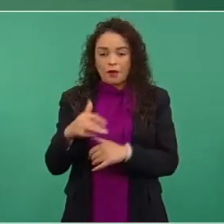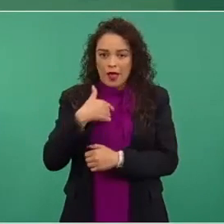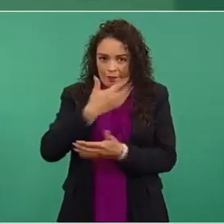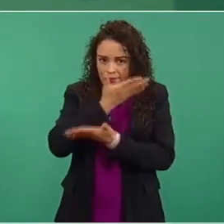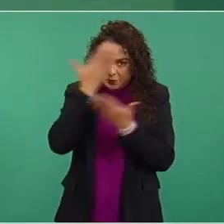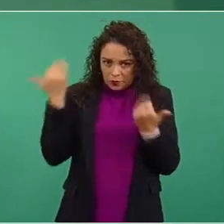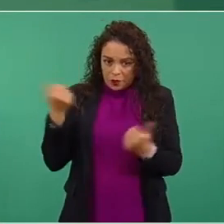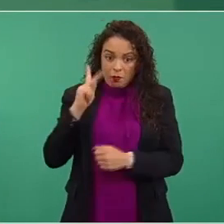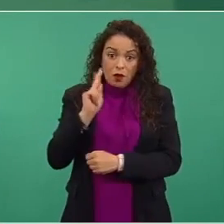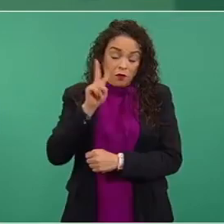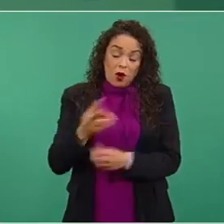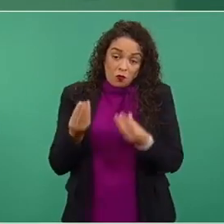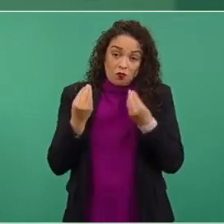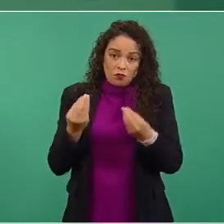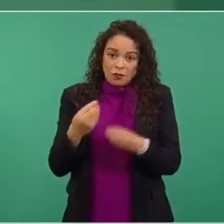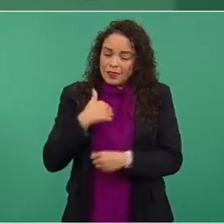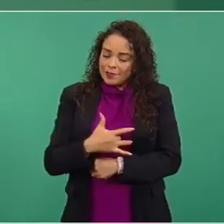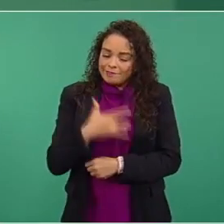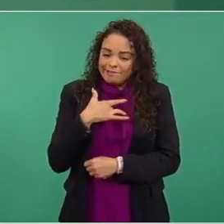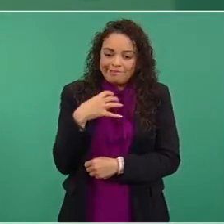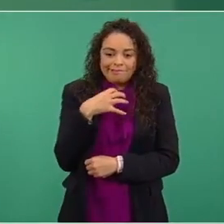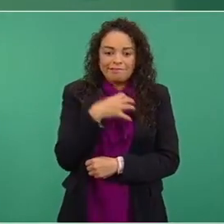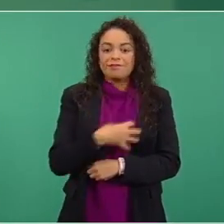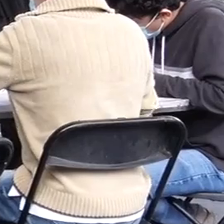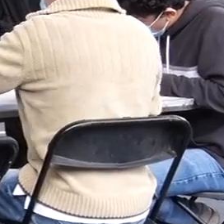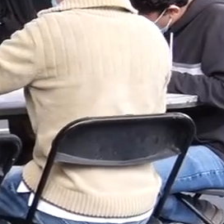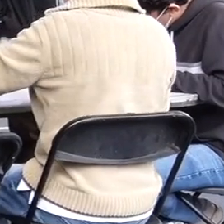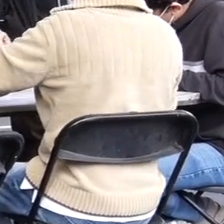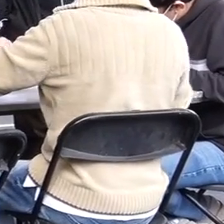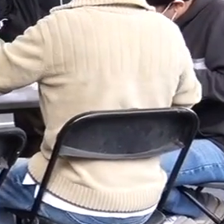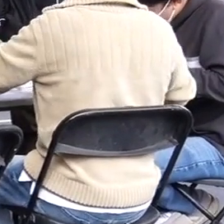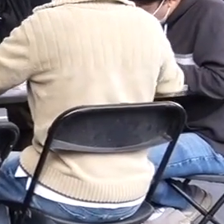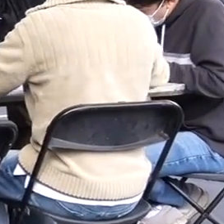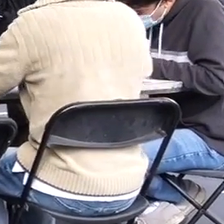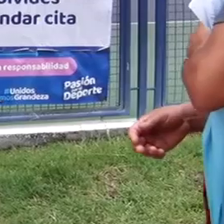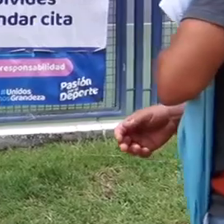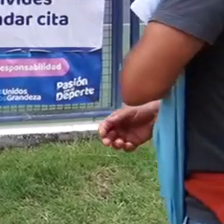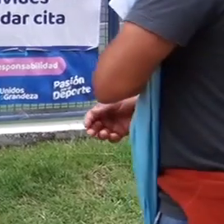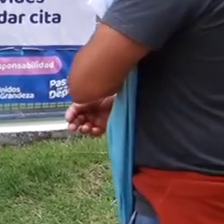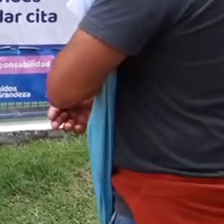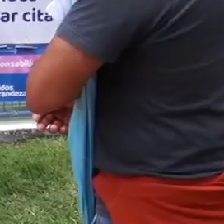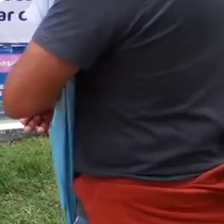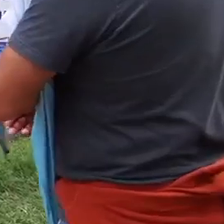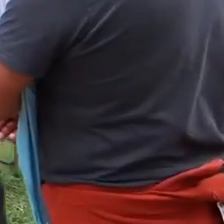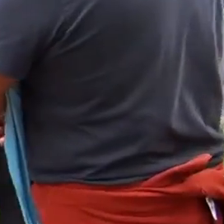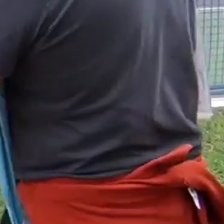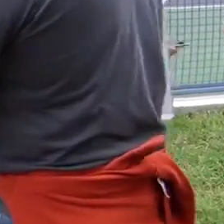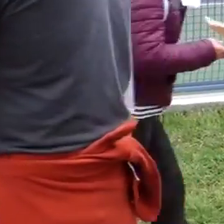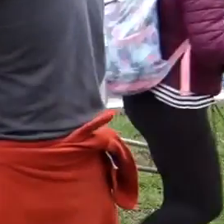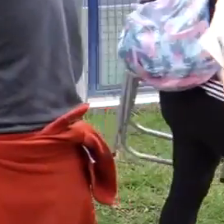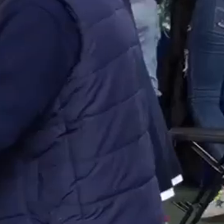del refuerzo de la vacuna contra el coronavirus COVID-19 a adultos mayores, ya sea